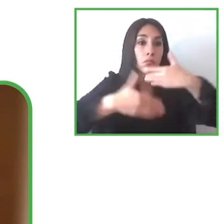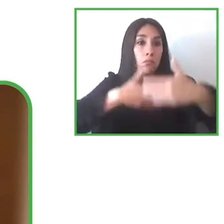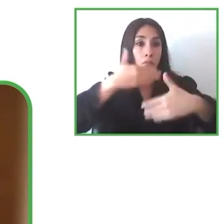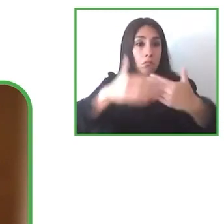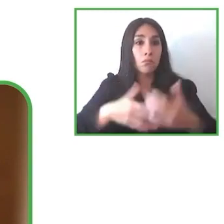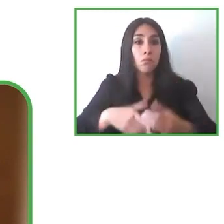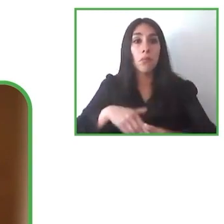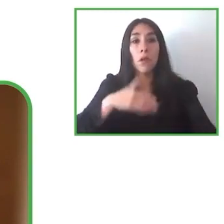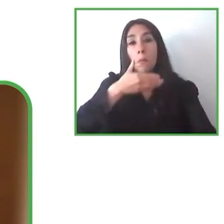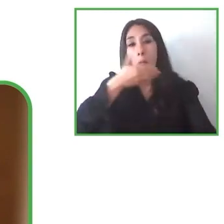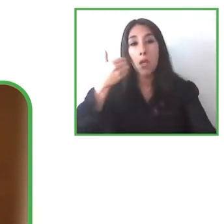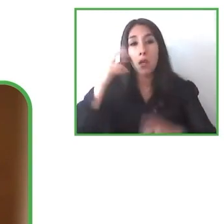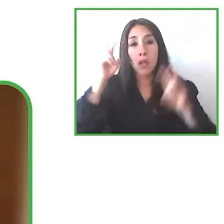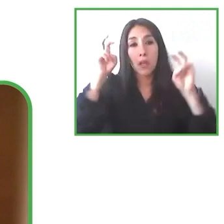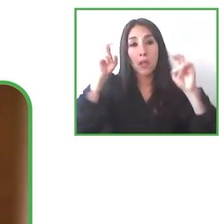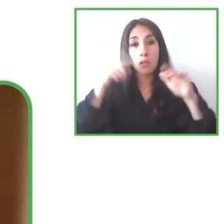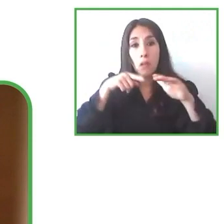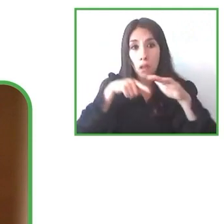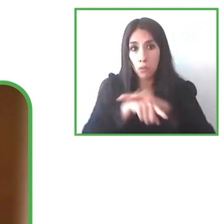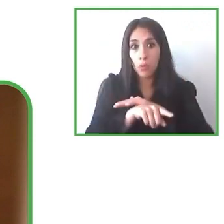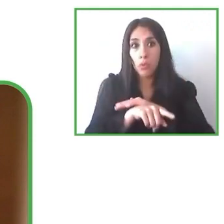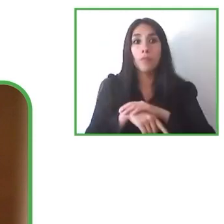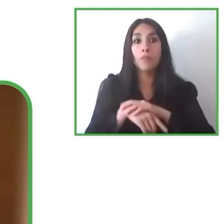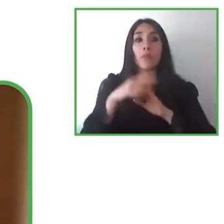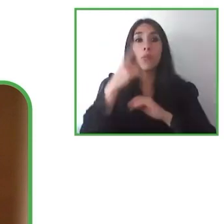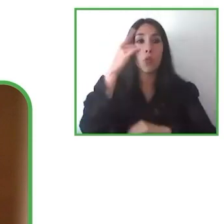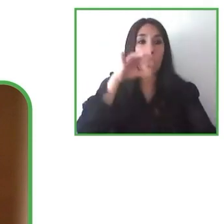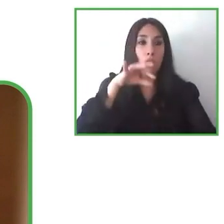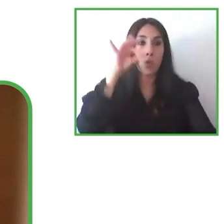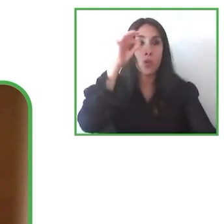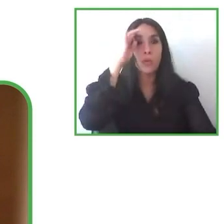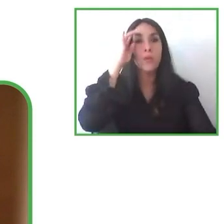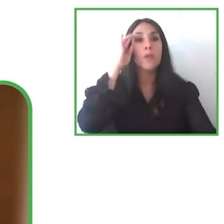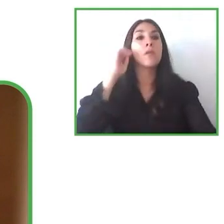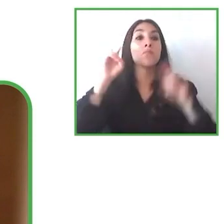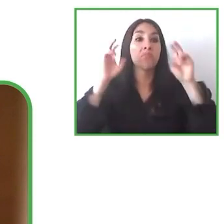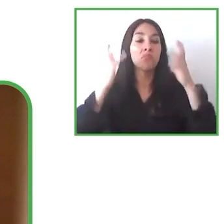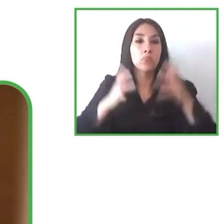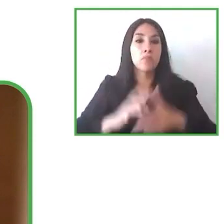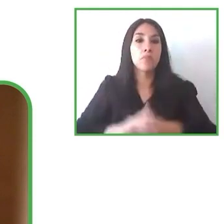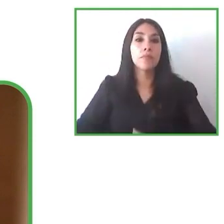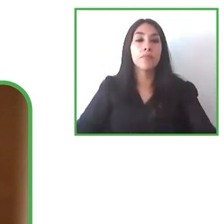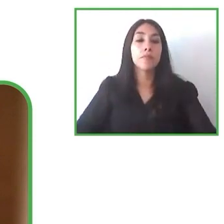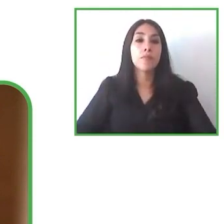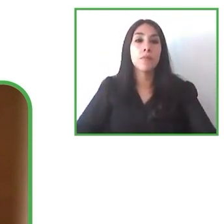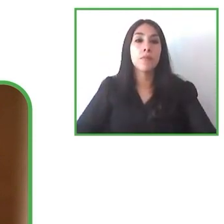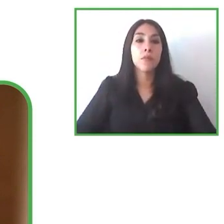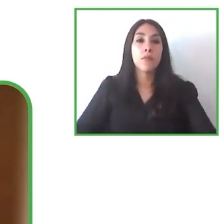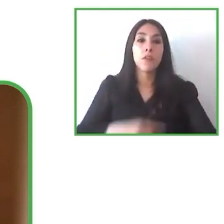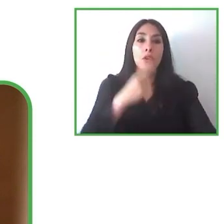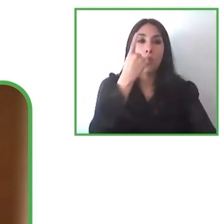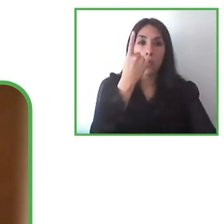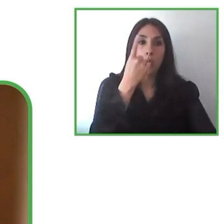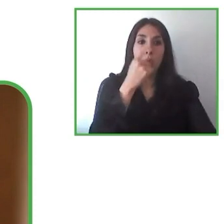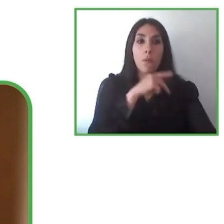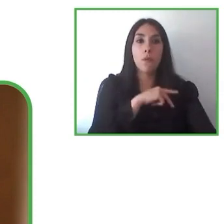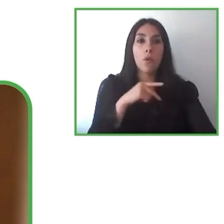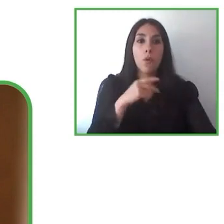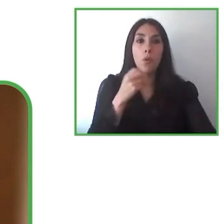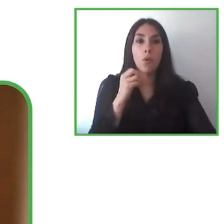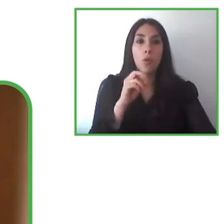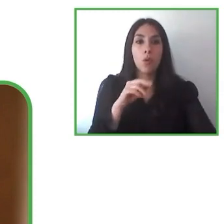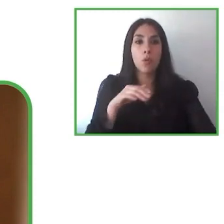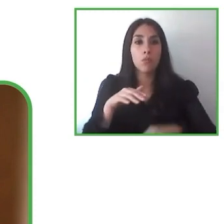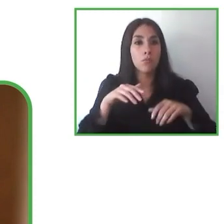solamente es un ámbito en donde un ministerio o un área de desarrollo tiene que aportar con sus